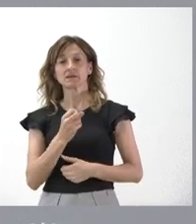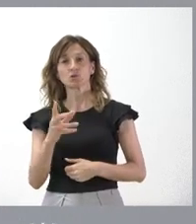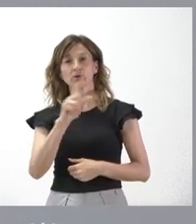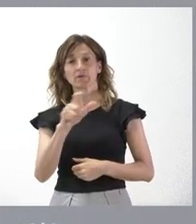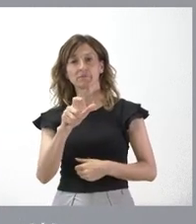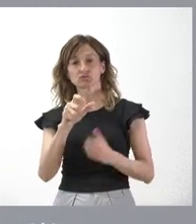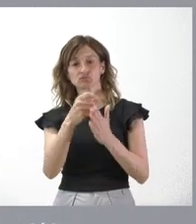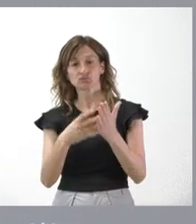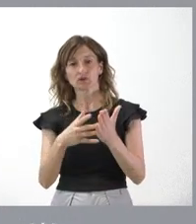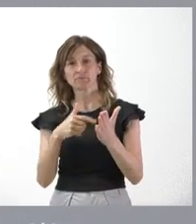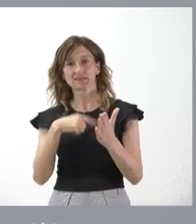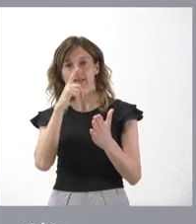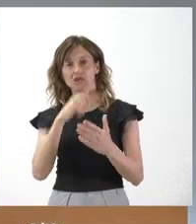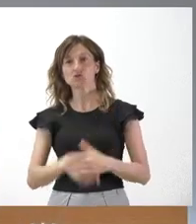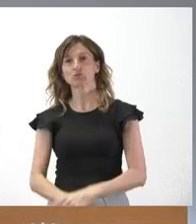corresponderían para este ejercicio.